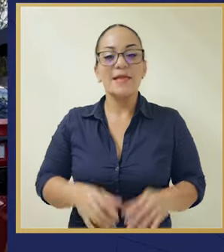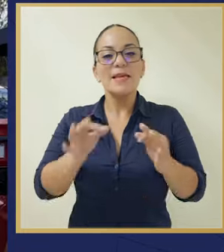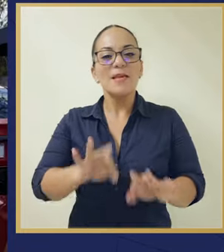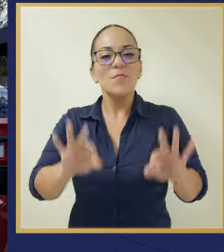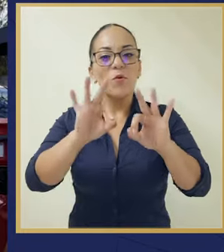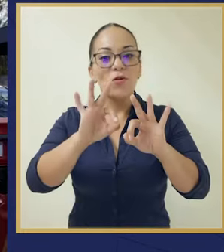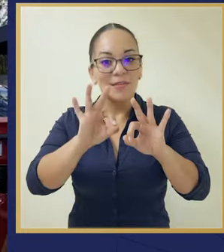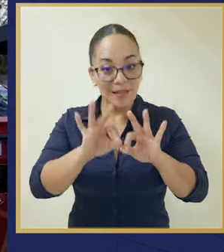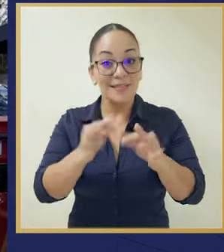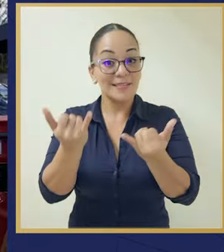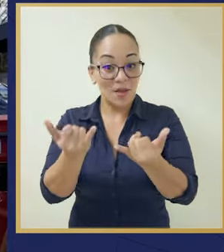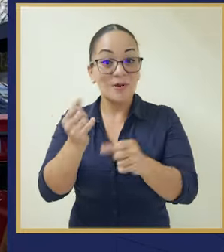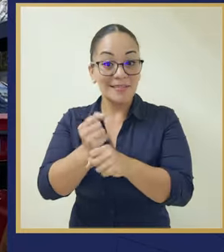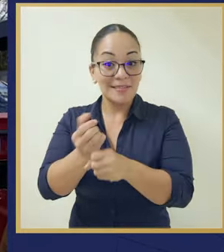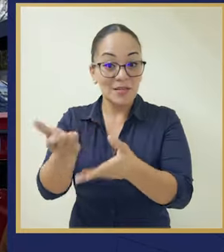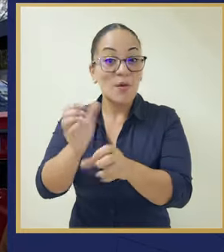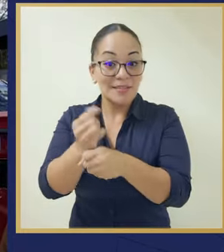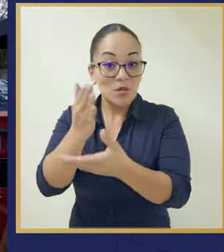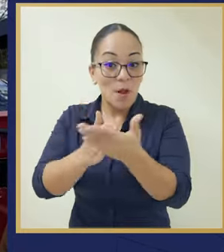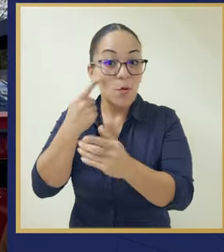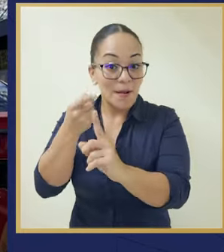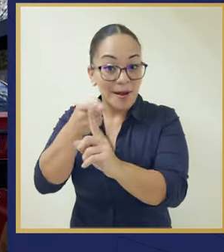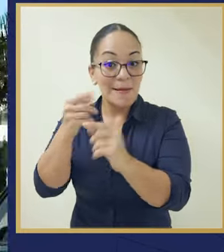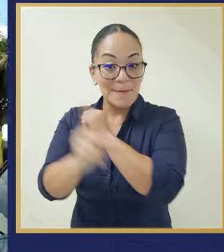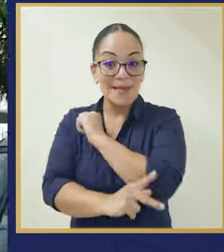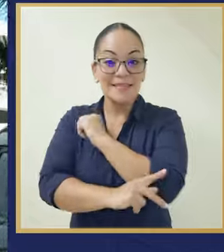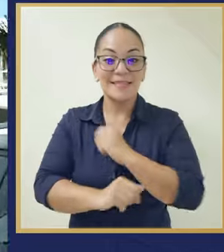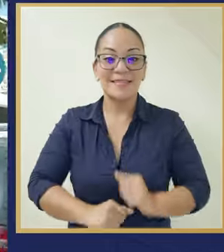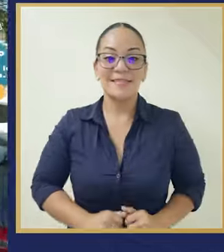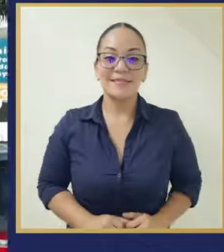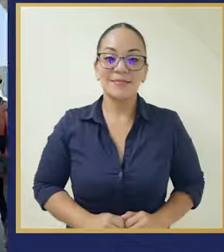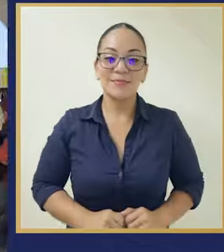Lo importante es que se está haciendo algo por el país.